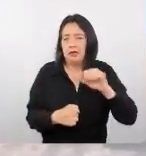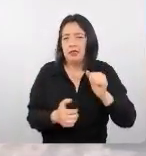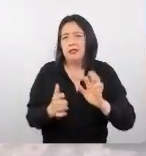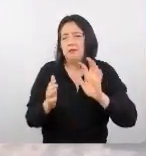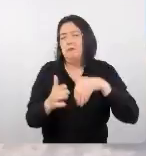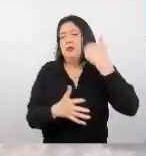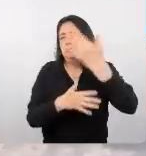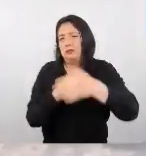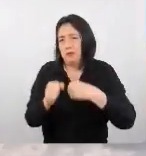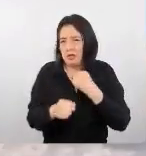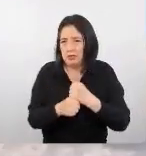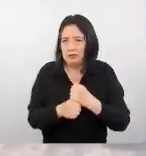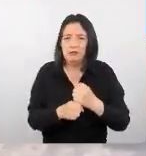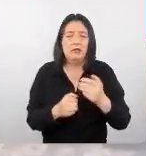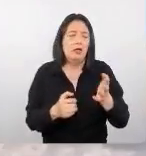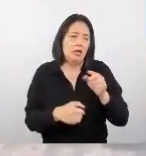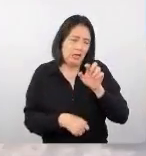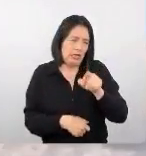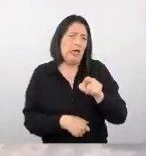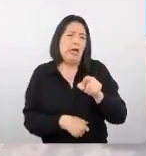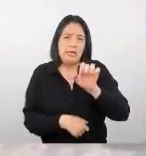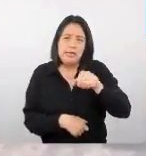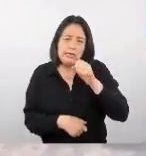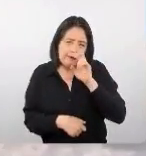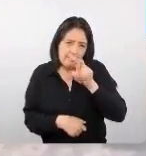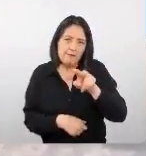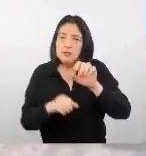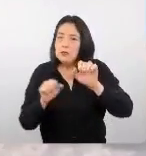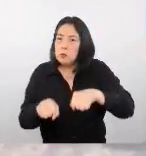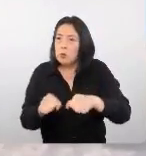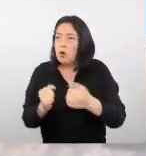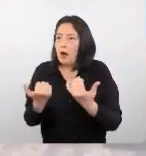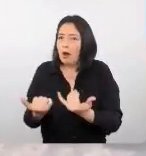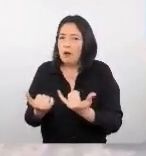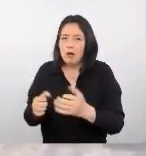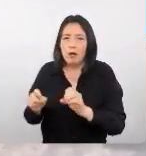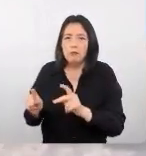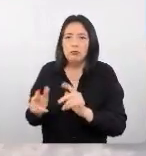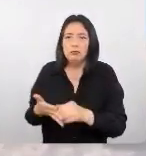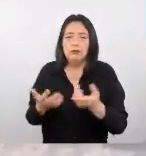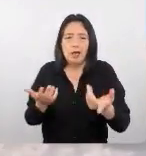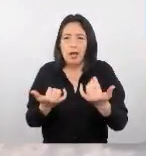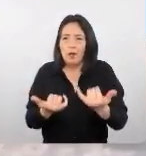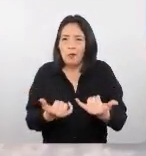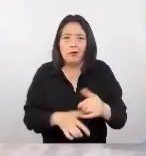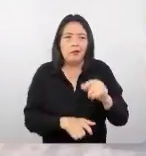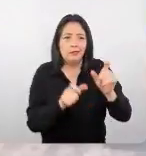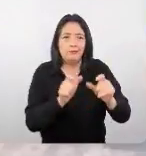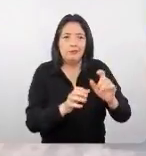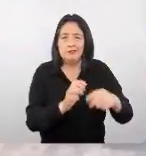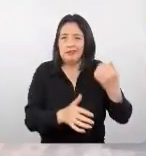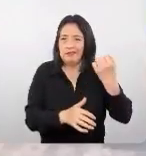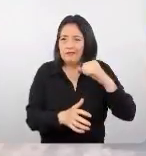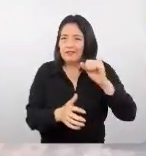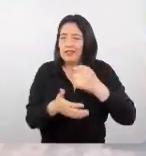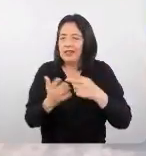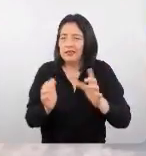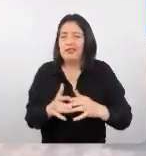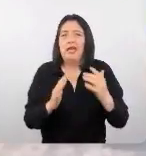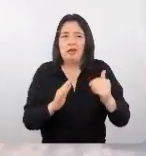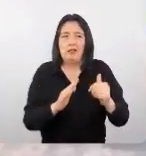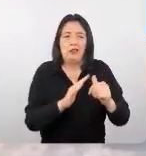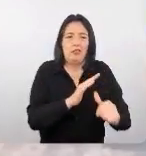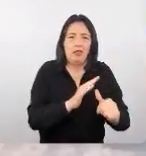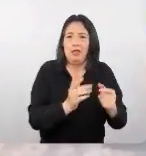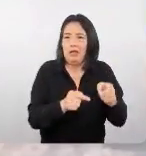próximo año. Entonces, aquí es donde estamos viendo la oportunidad. En este mercado que actualmente está confinado pero está